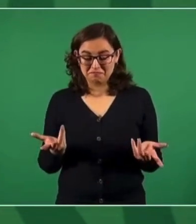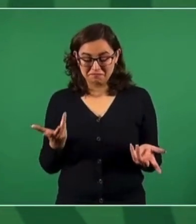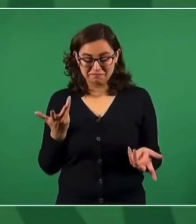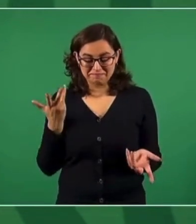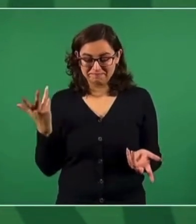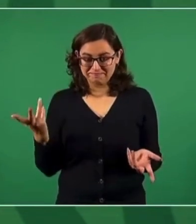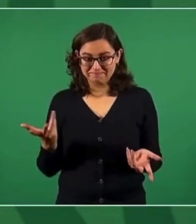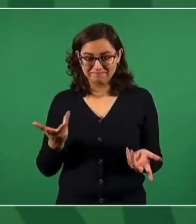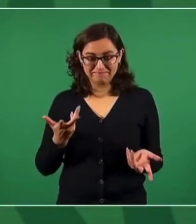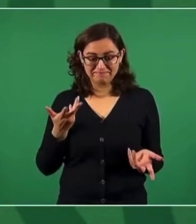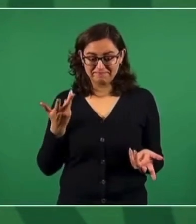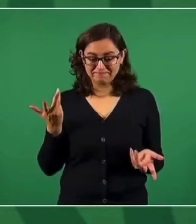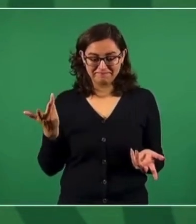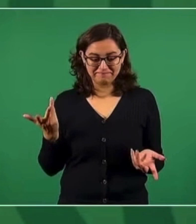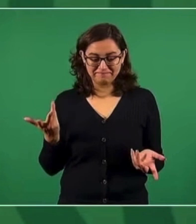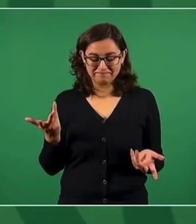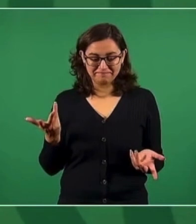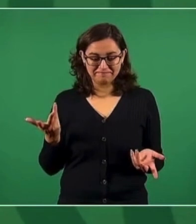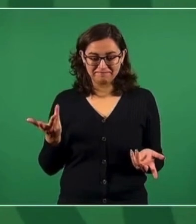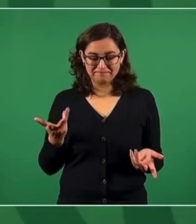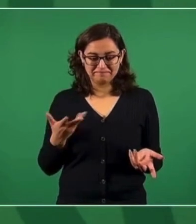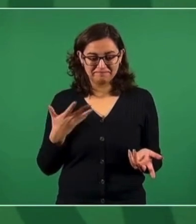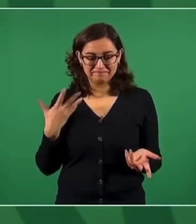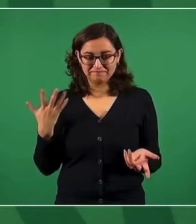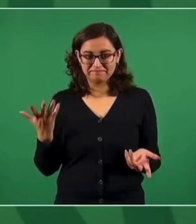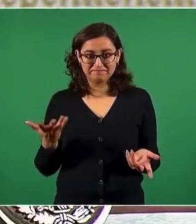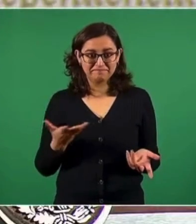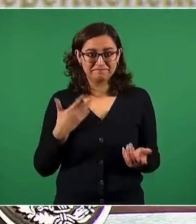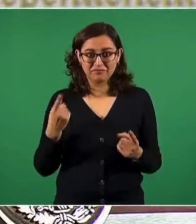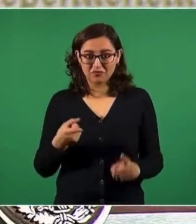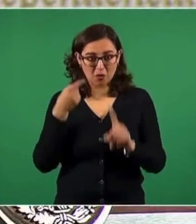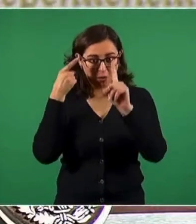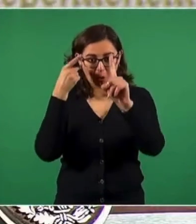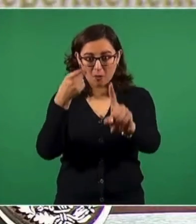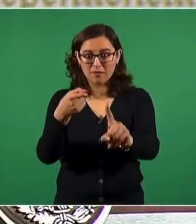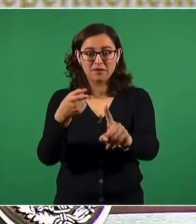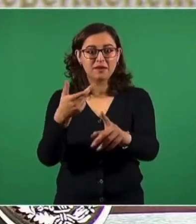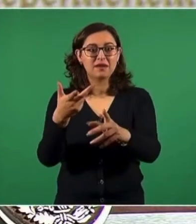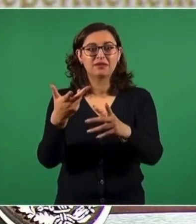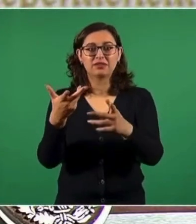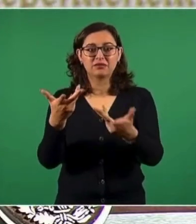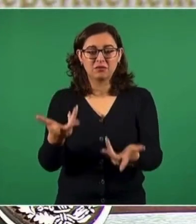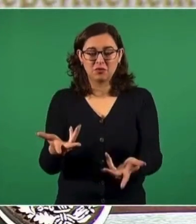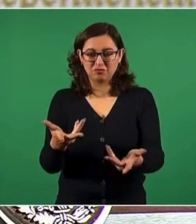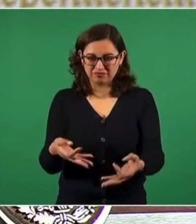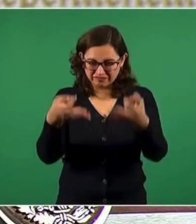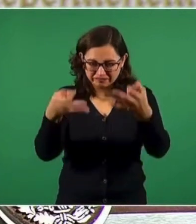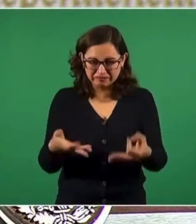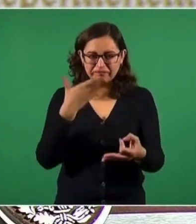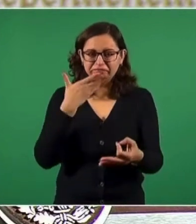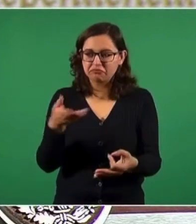propósito de fundar sus